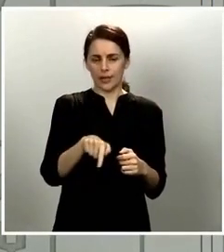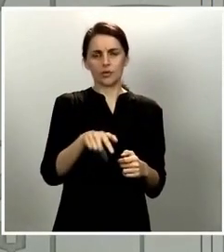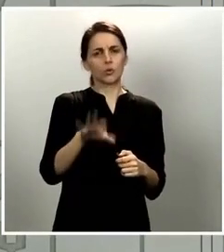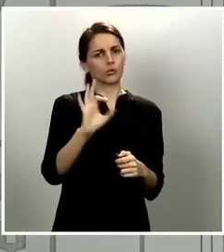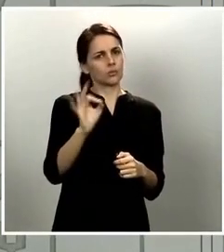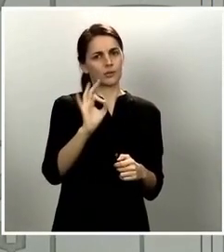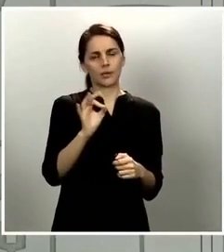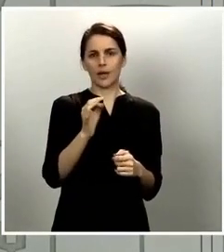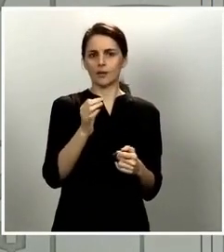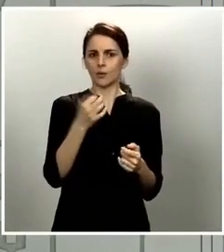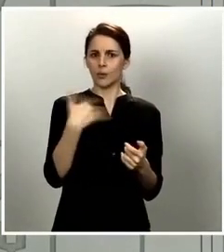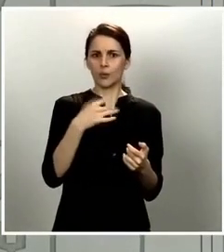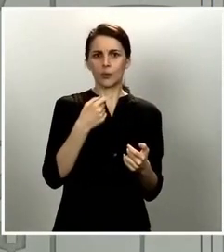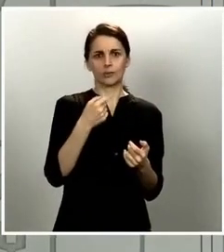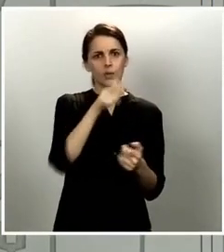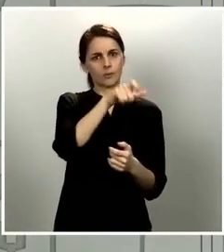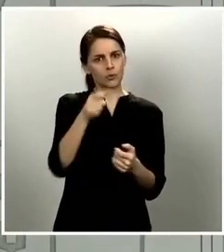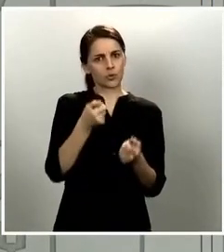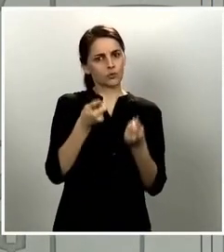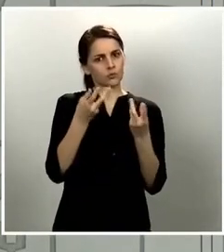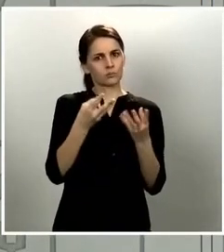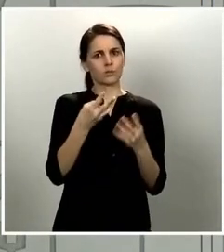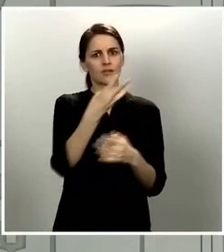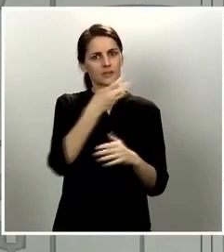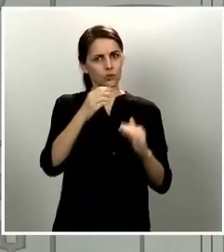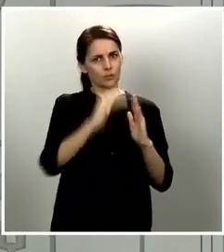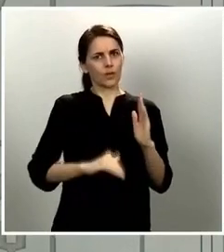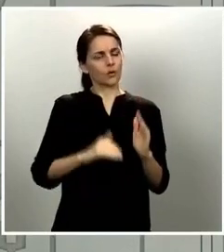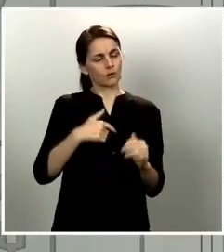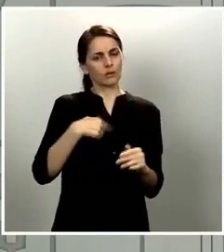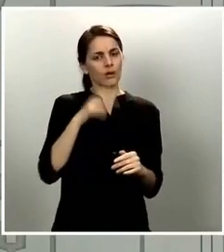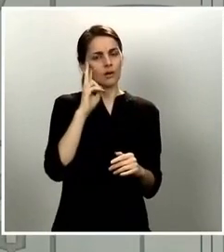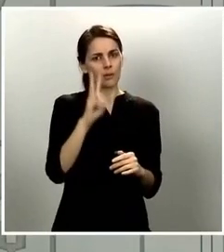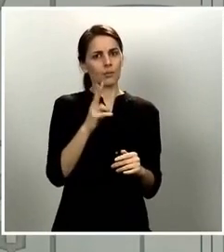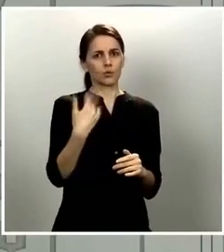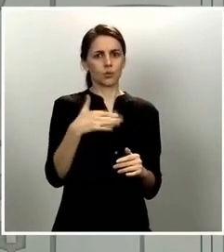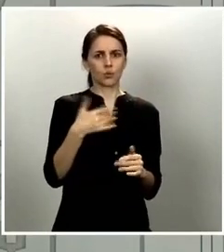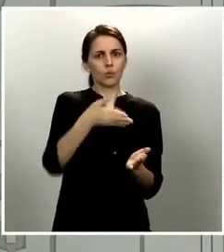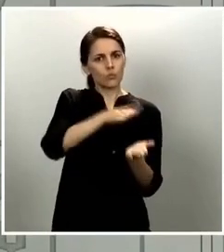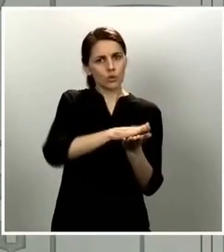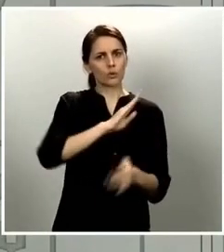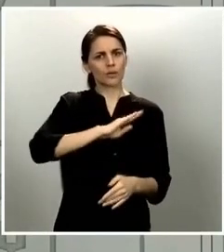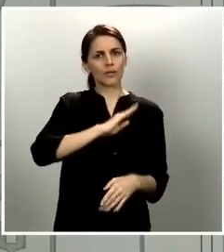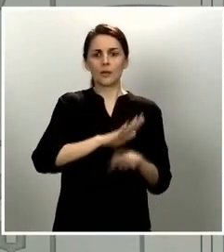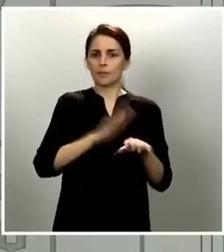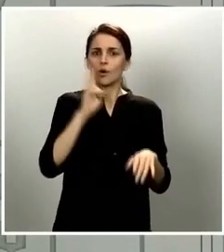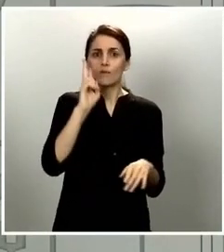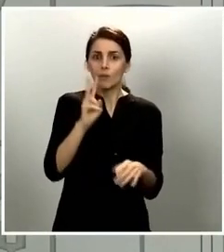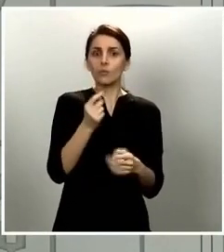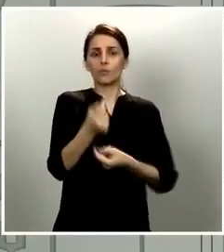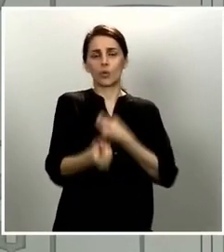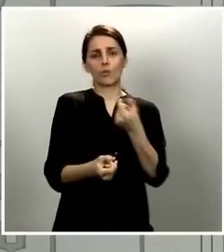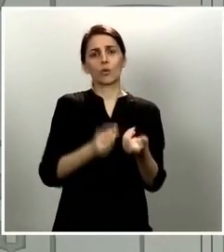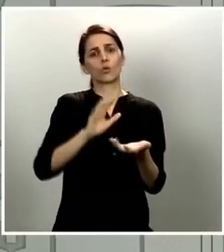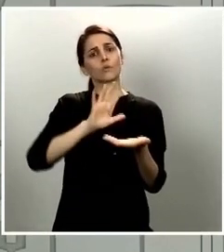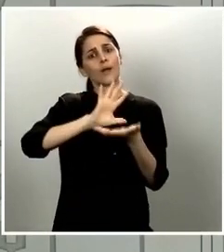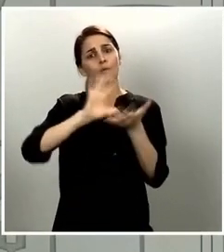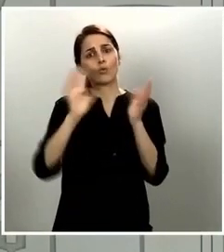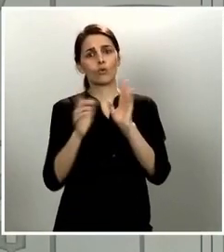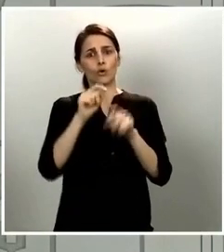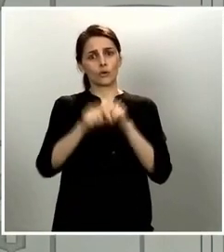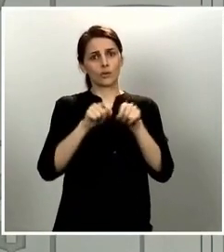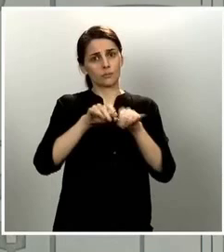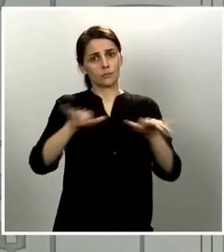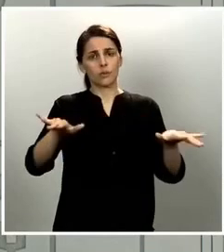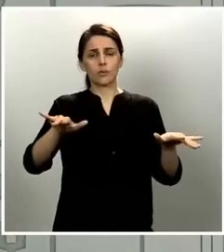nos indica una dirección clara favorable de la evolución de la epidemia. Esos 288